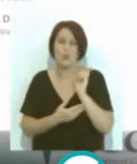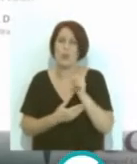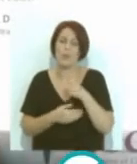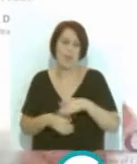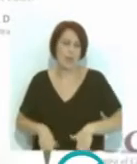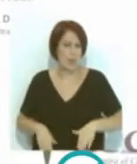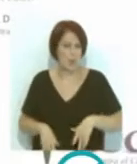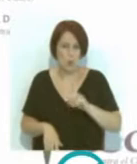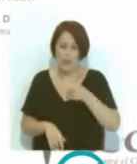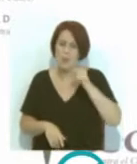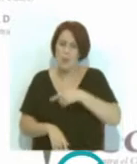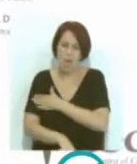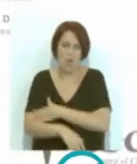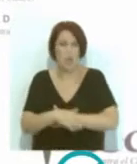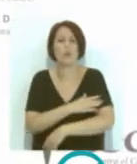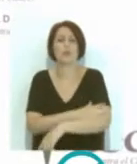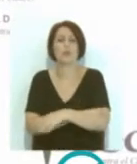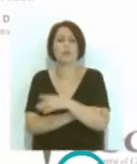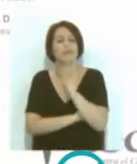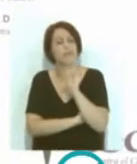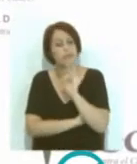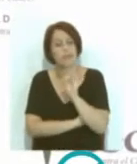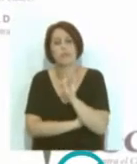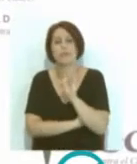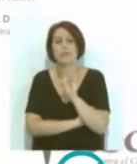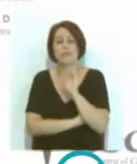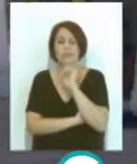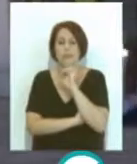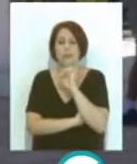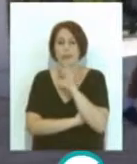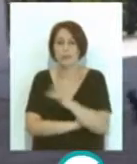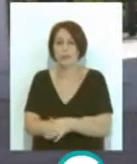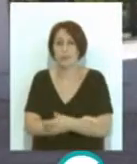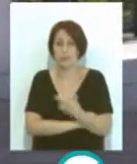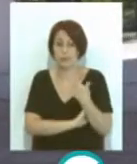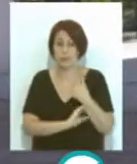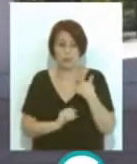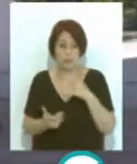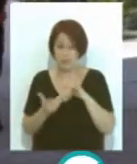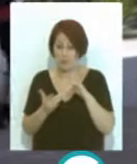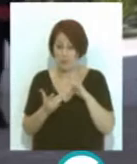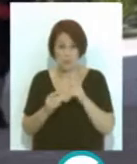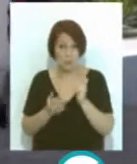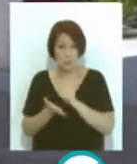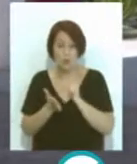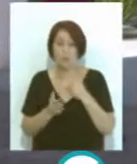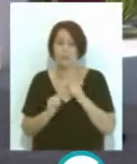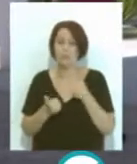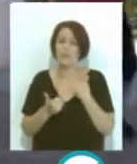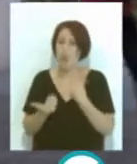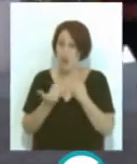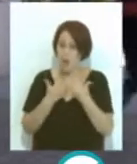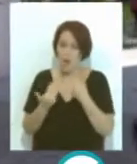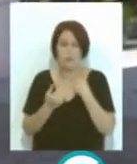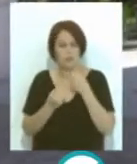son las piernas sino también los brazos y la verdad es que es muy satisfecha. Enseguida estableces vínculos y enseguida empiezas a charlar y